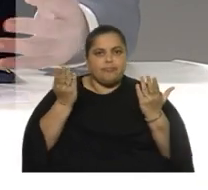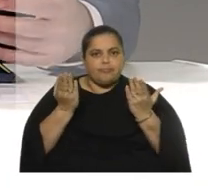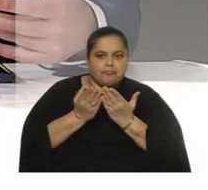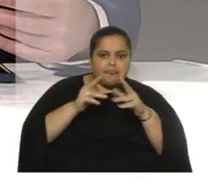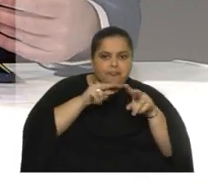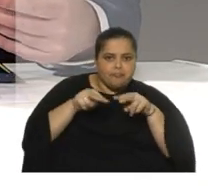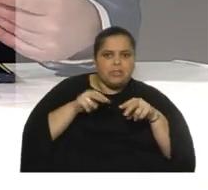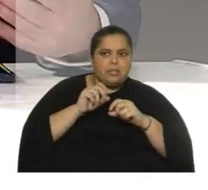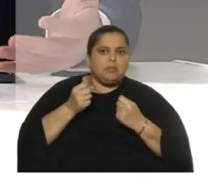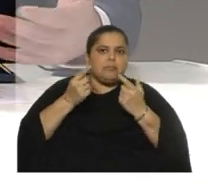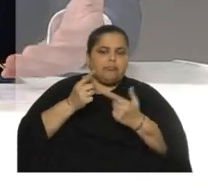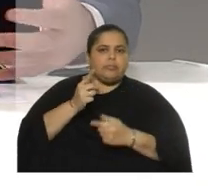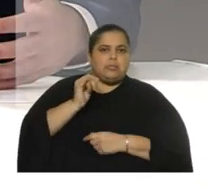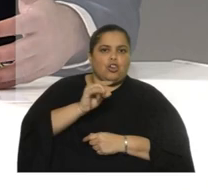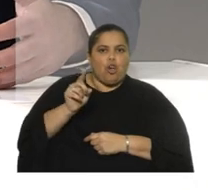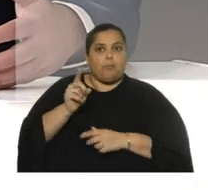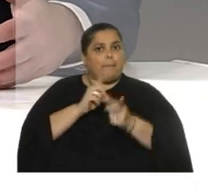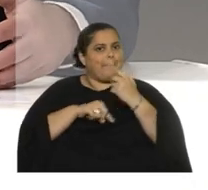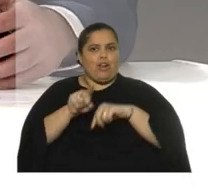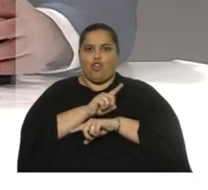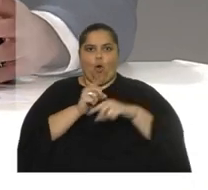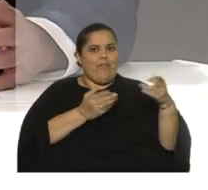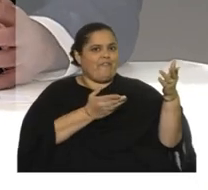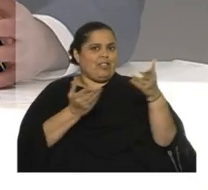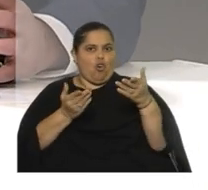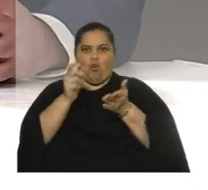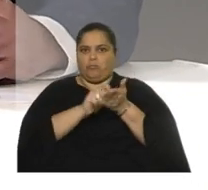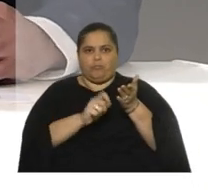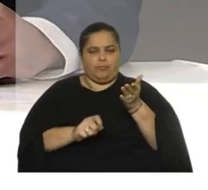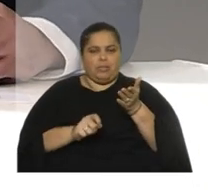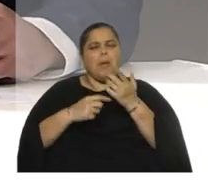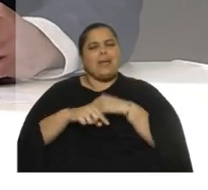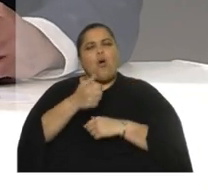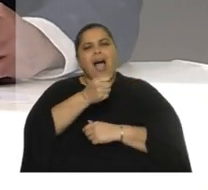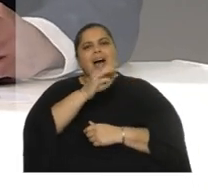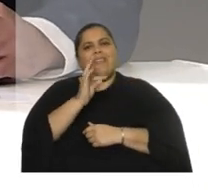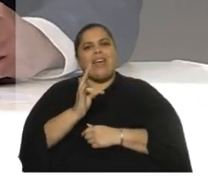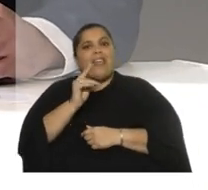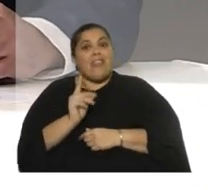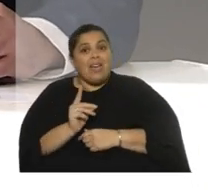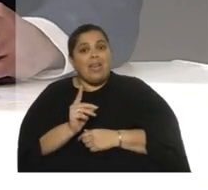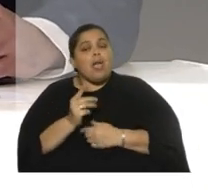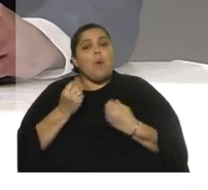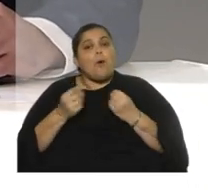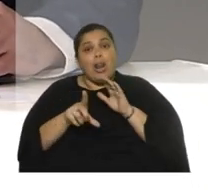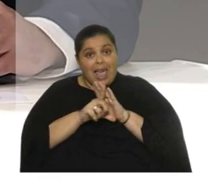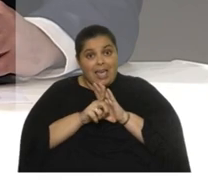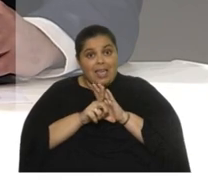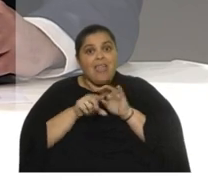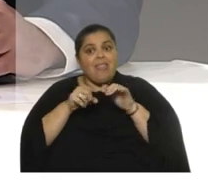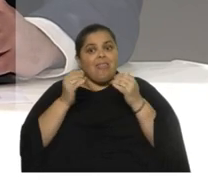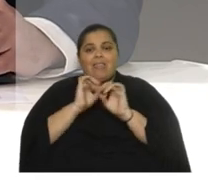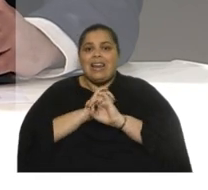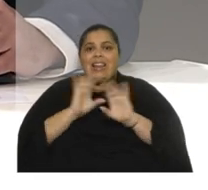o sea que no se las invitó al proceso de elaboración las asambleas técnico-docentes tienen por ley absoluta